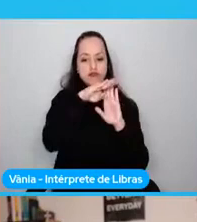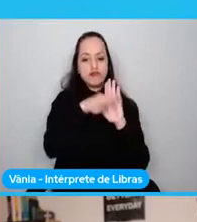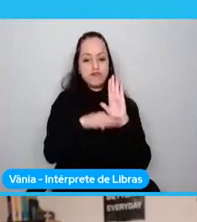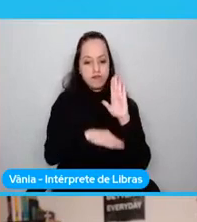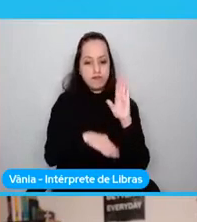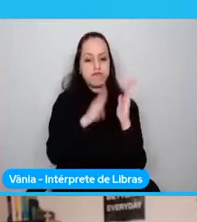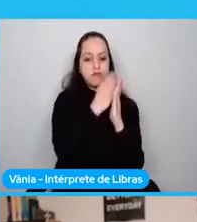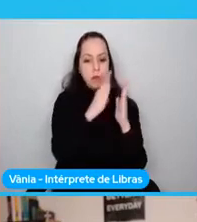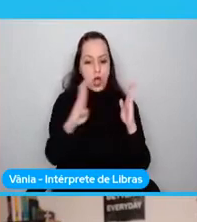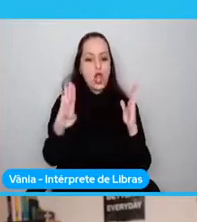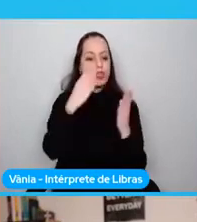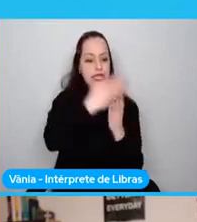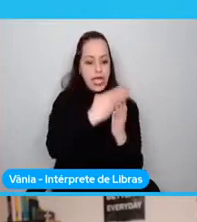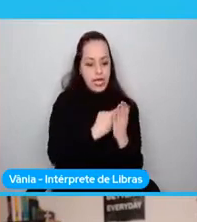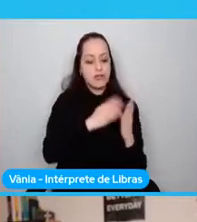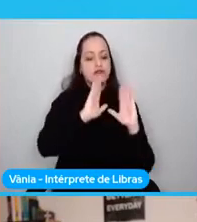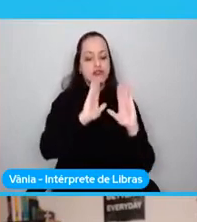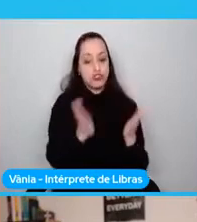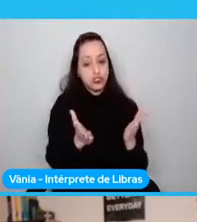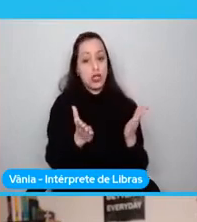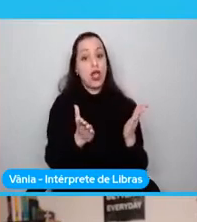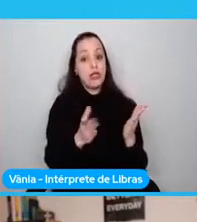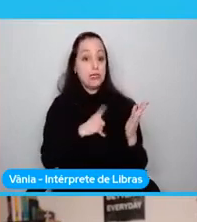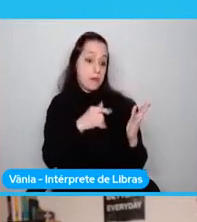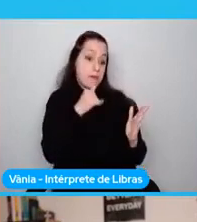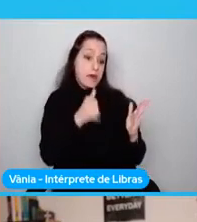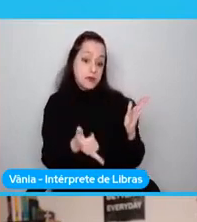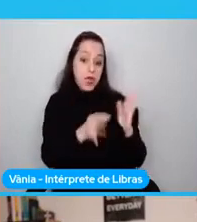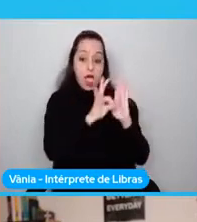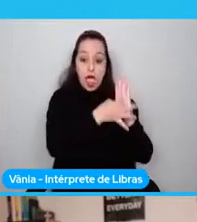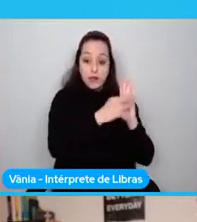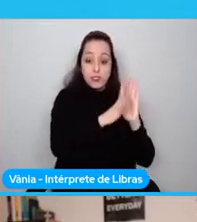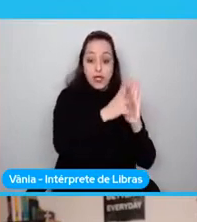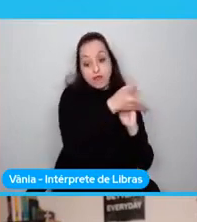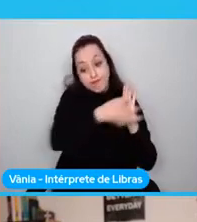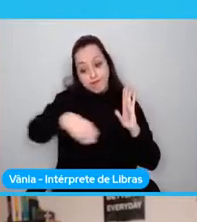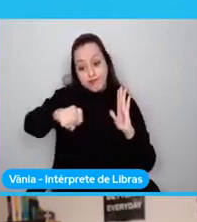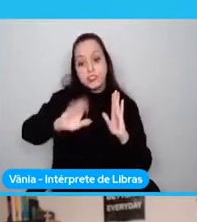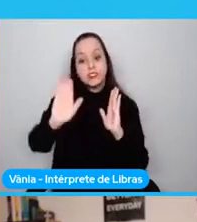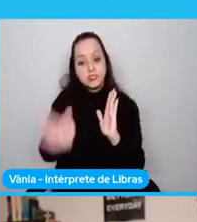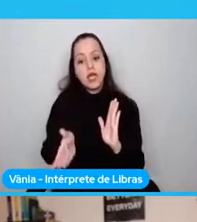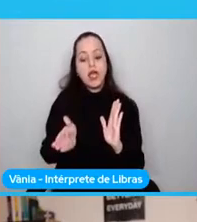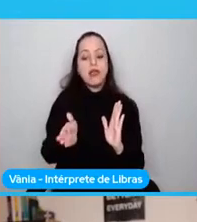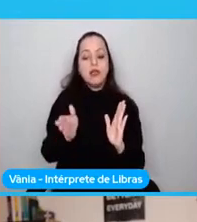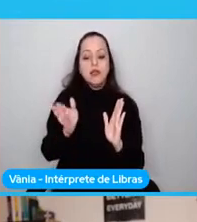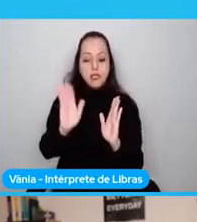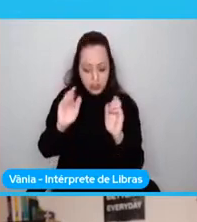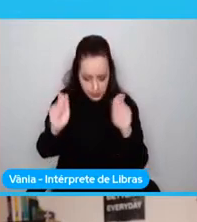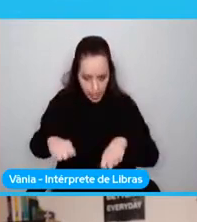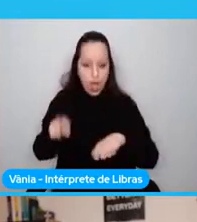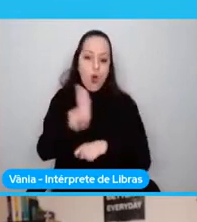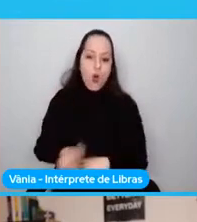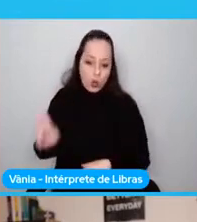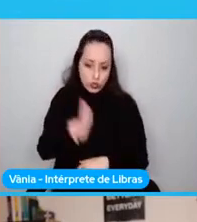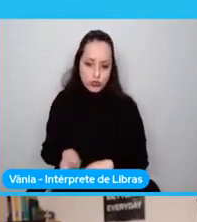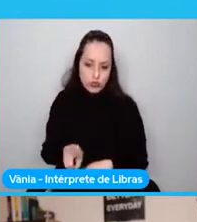y al mismo tiempo estamos ganando lo que WebAssembly viene a traer realmente, rendimiento